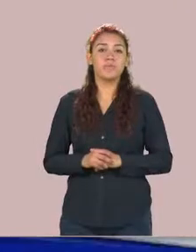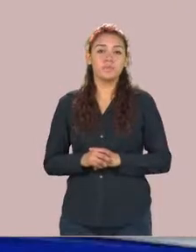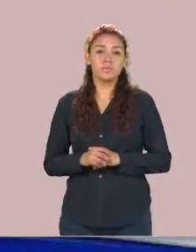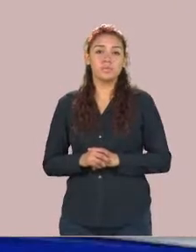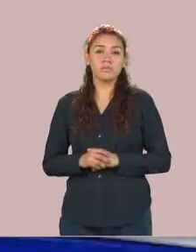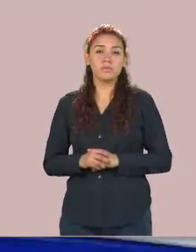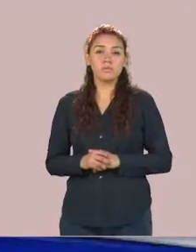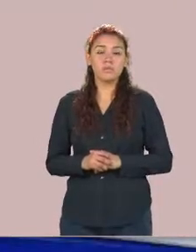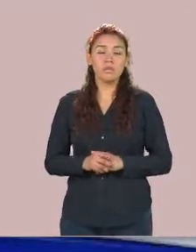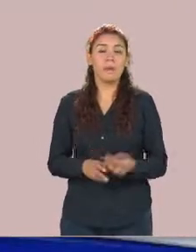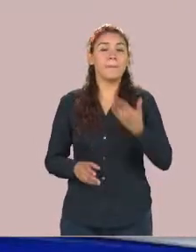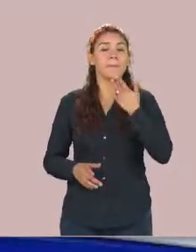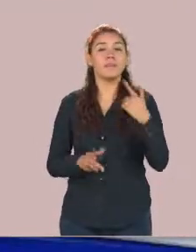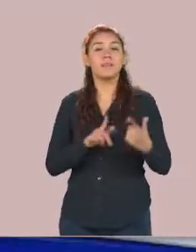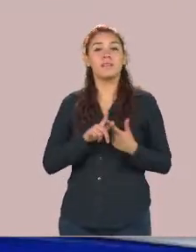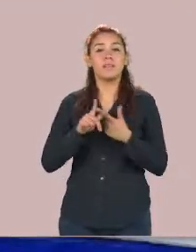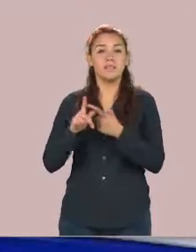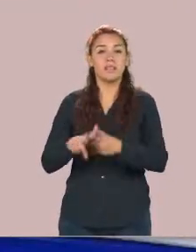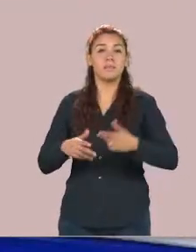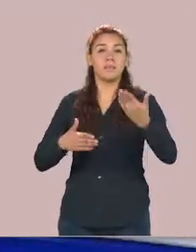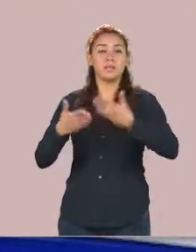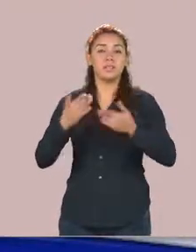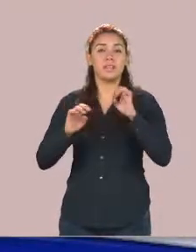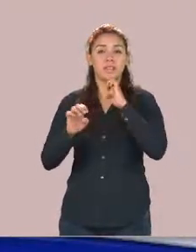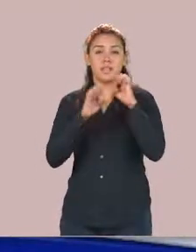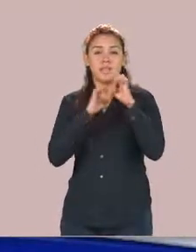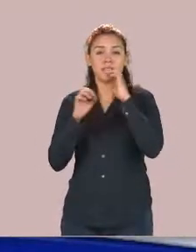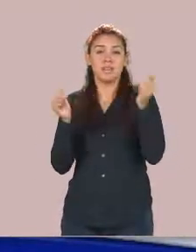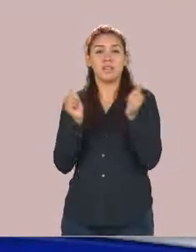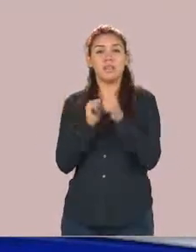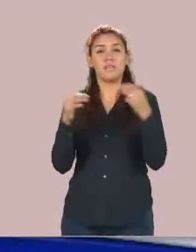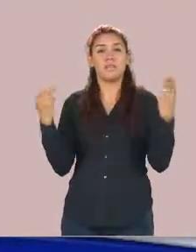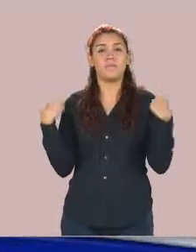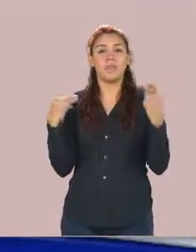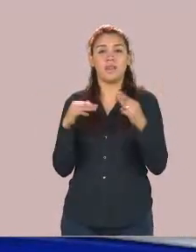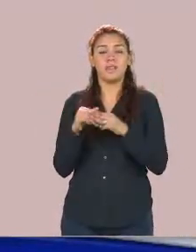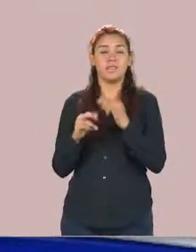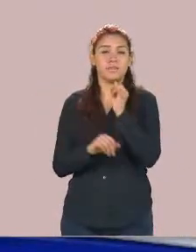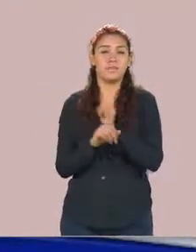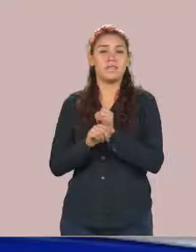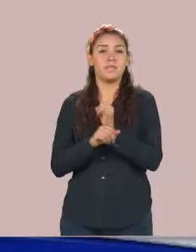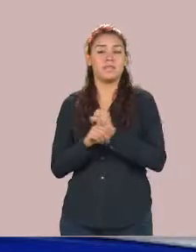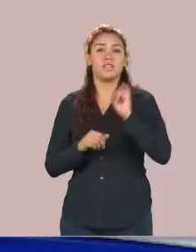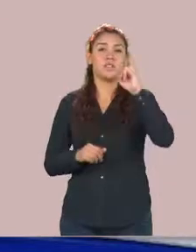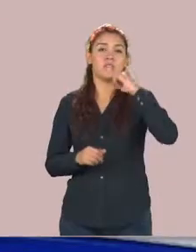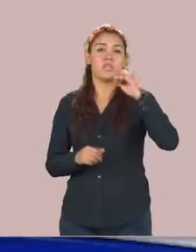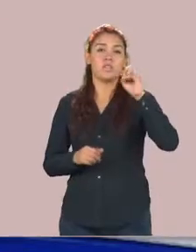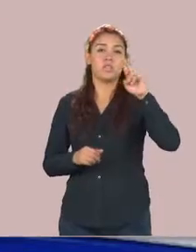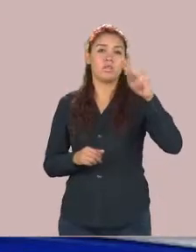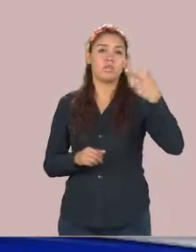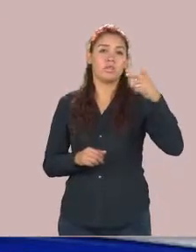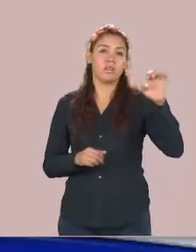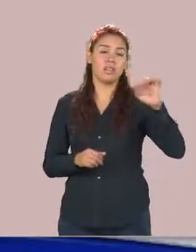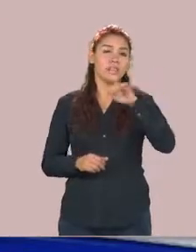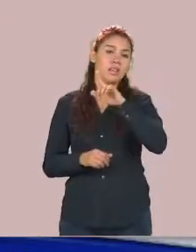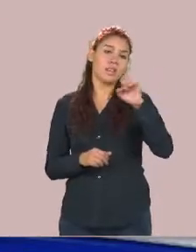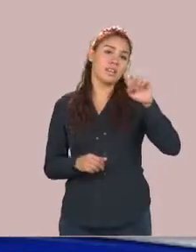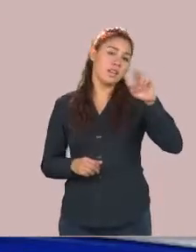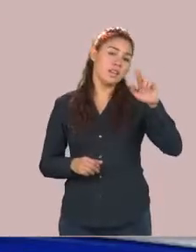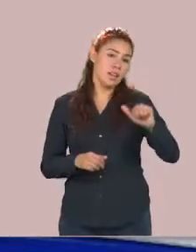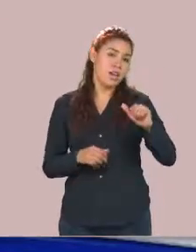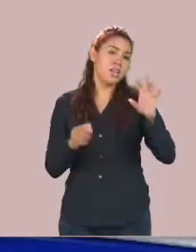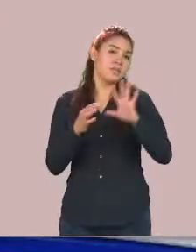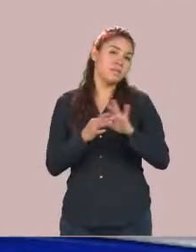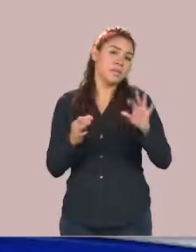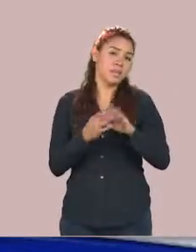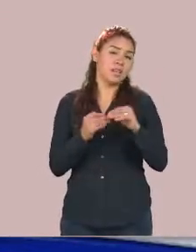Bien, a continuación le presentamos una entrevista con el profesor investigador de esta Casa de Estudios, Jorge Lera Mejía, quien nos habla acerca de los estudios que